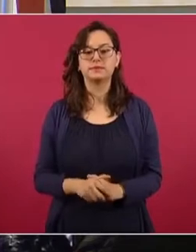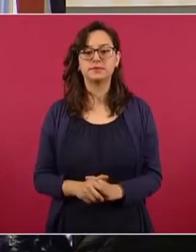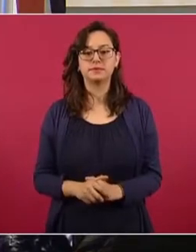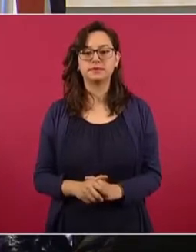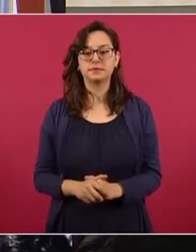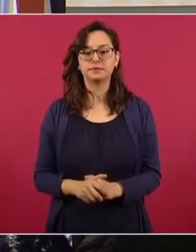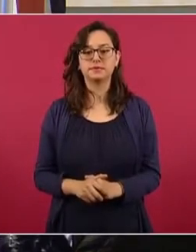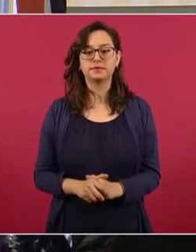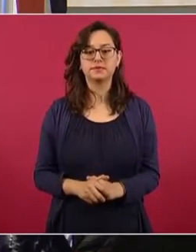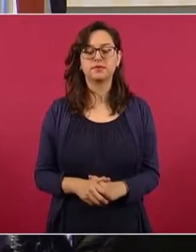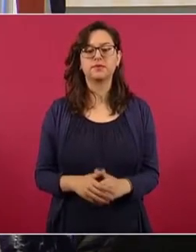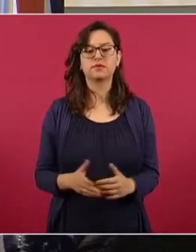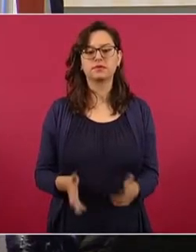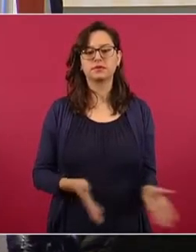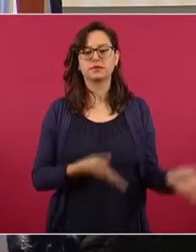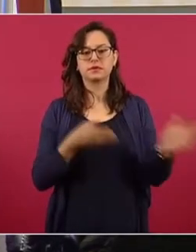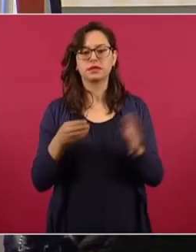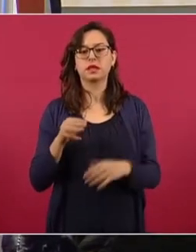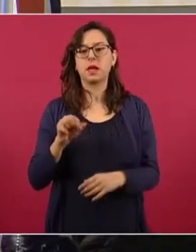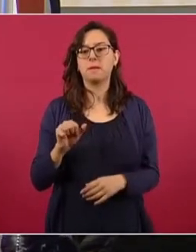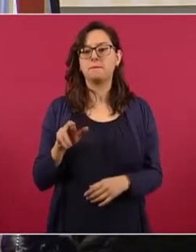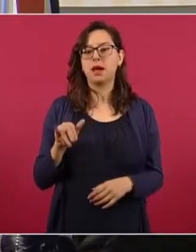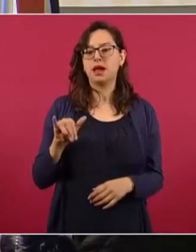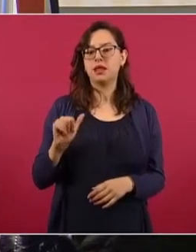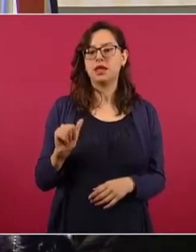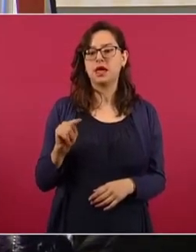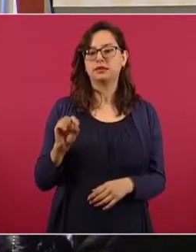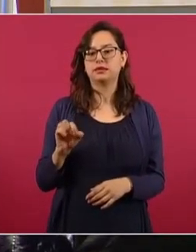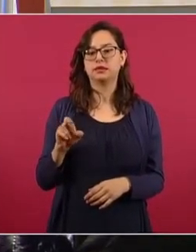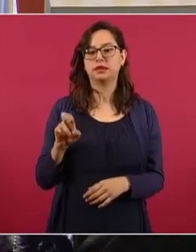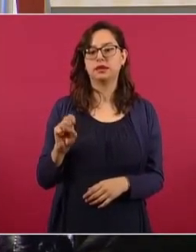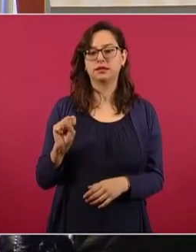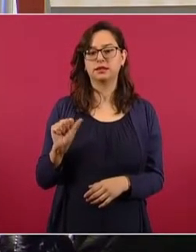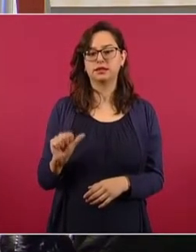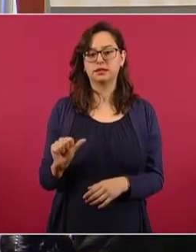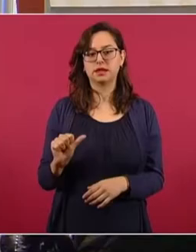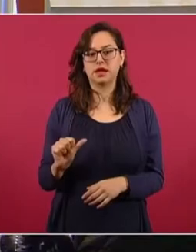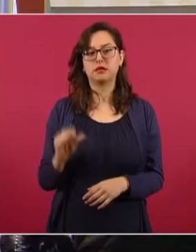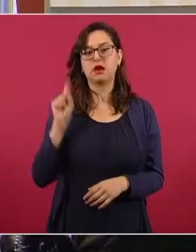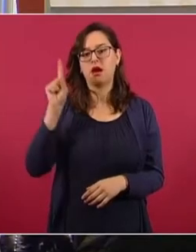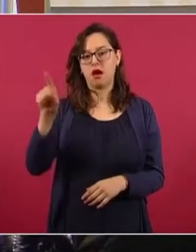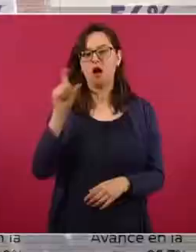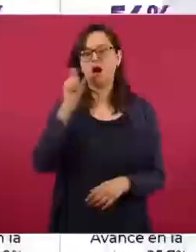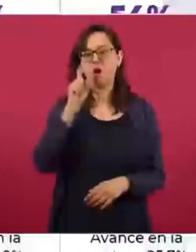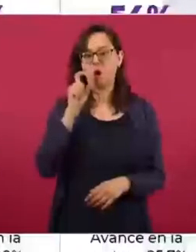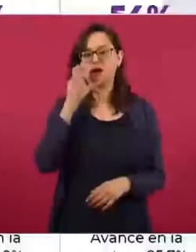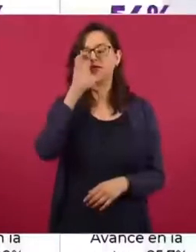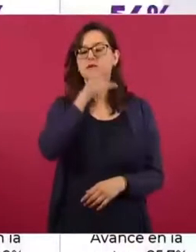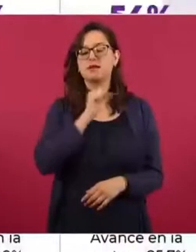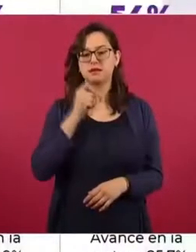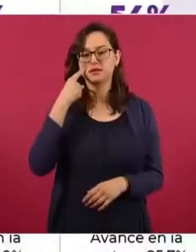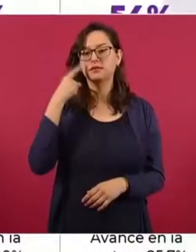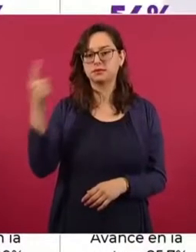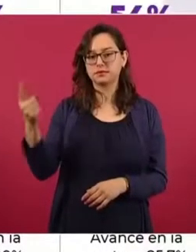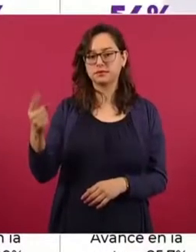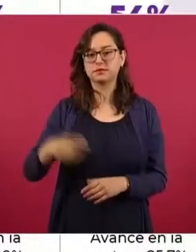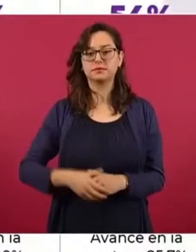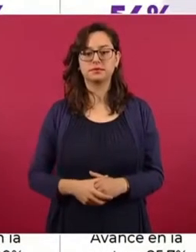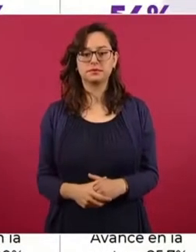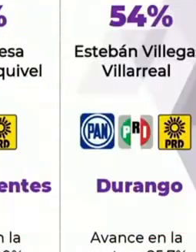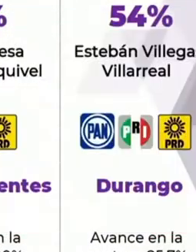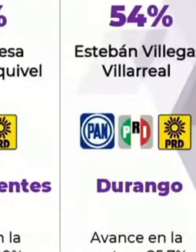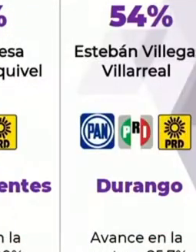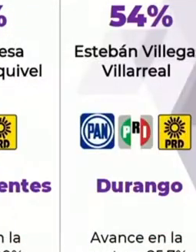María Teresa Jiménez Esquivel, en Aguascalientes, tiene el